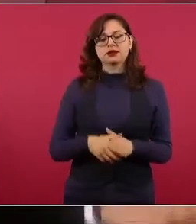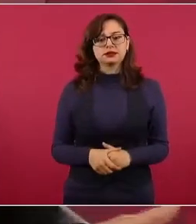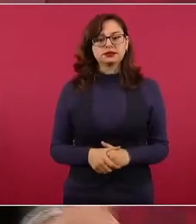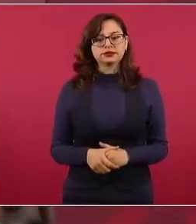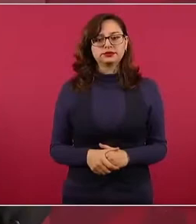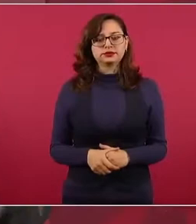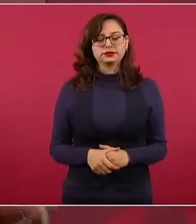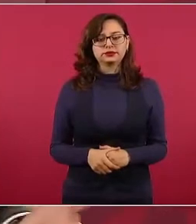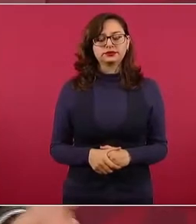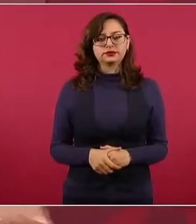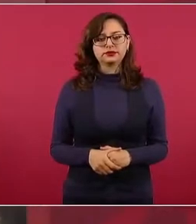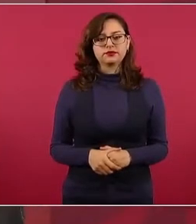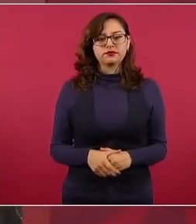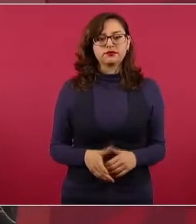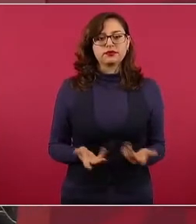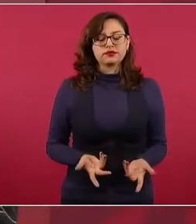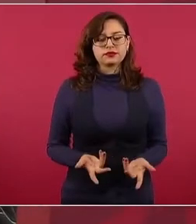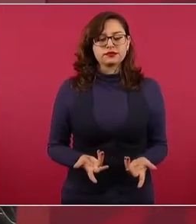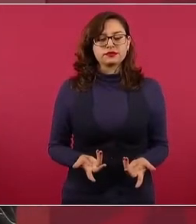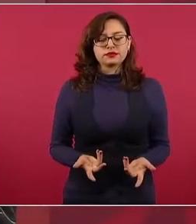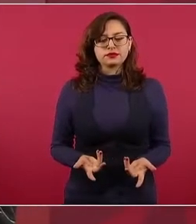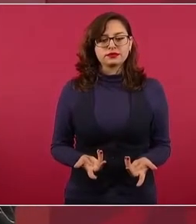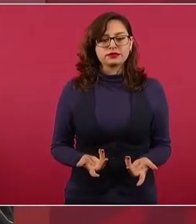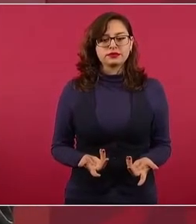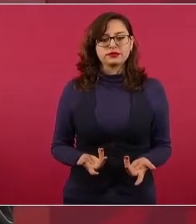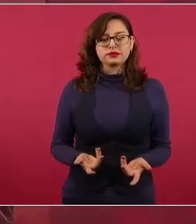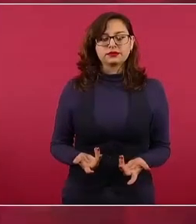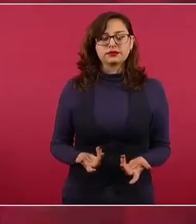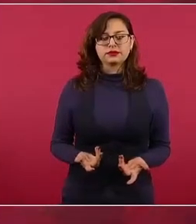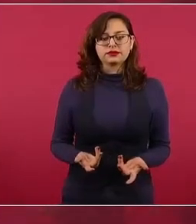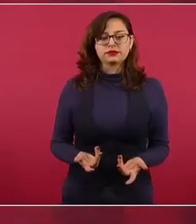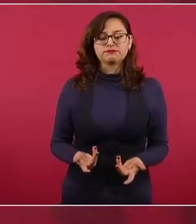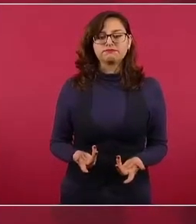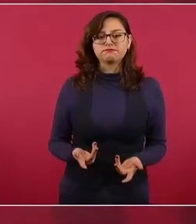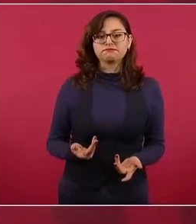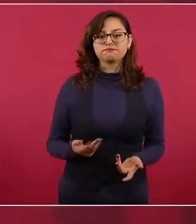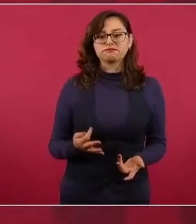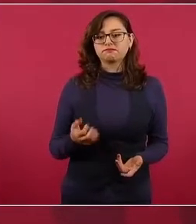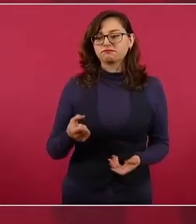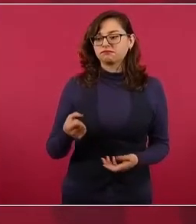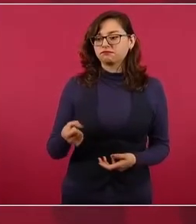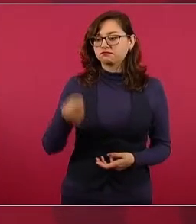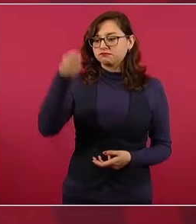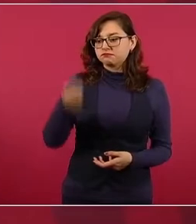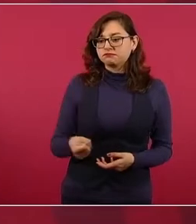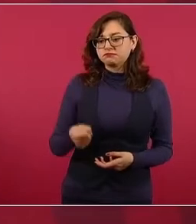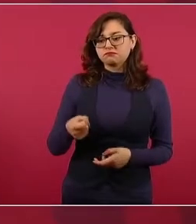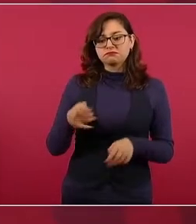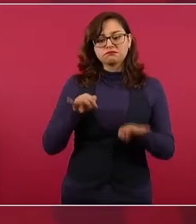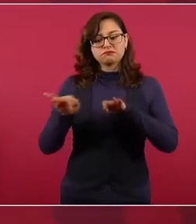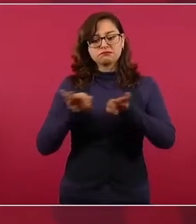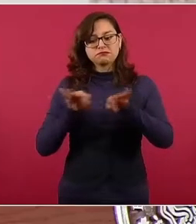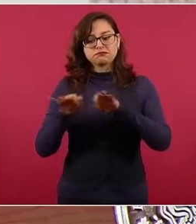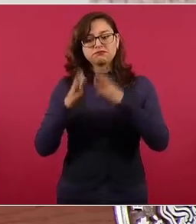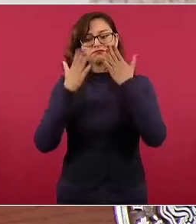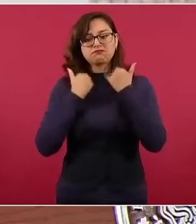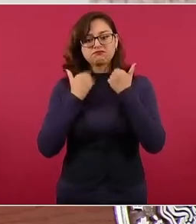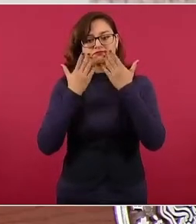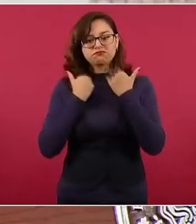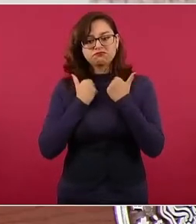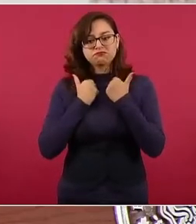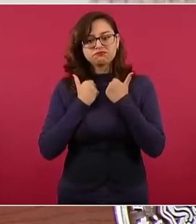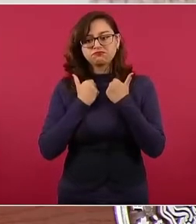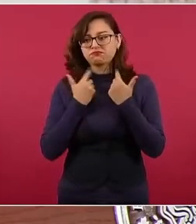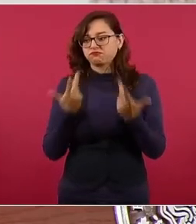Si no hay trabajo en el sur y ellos